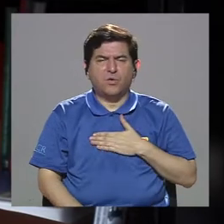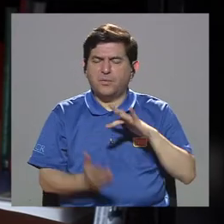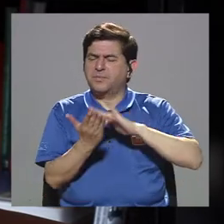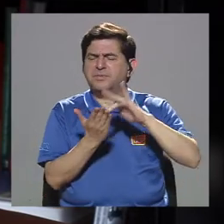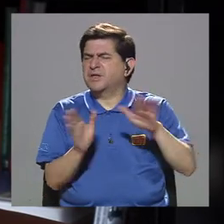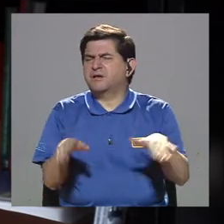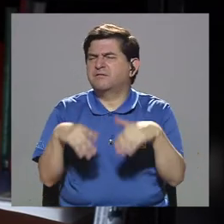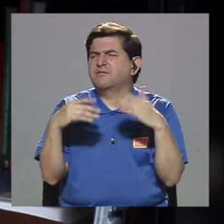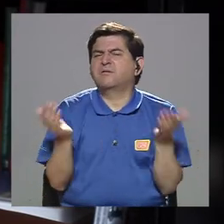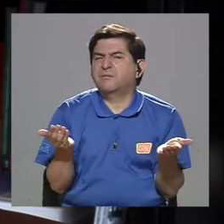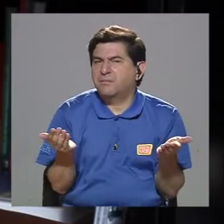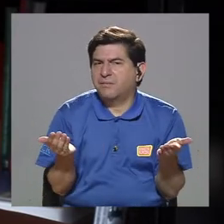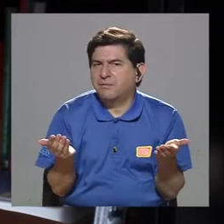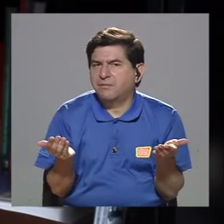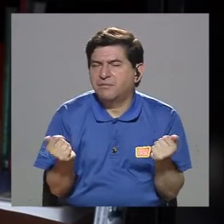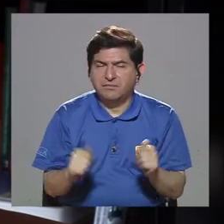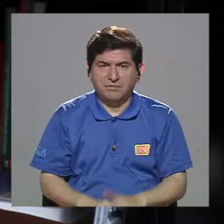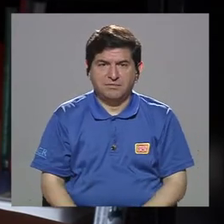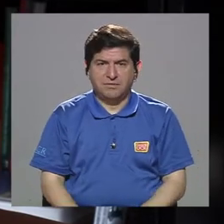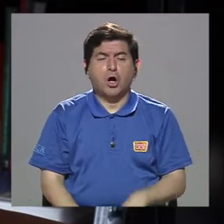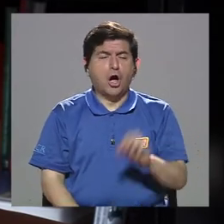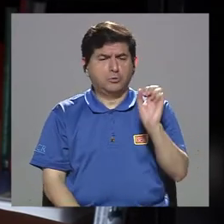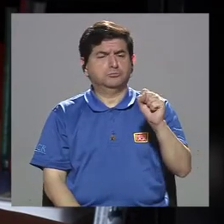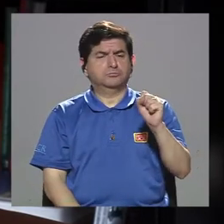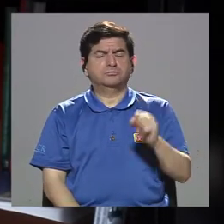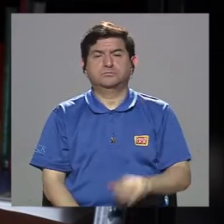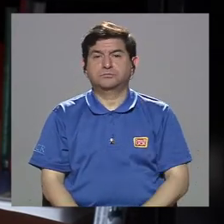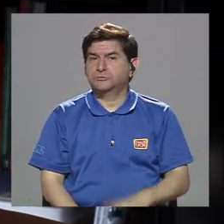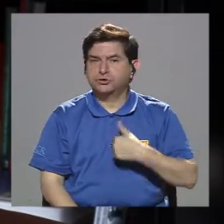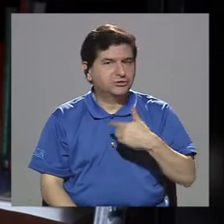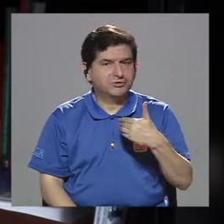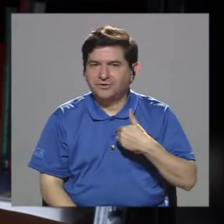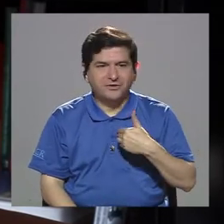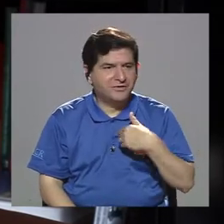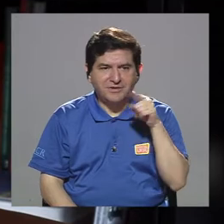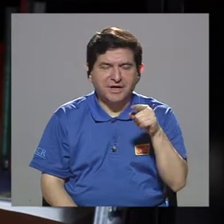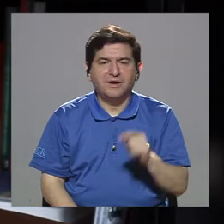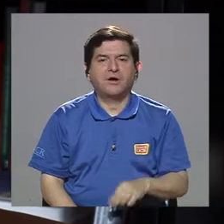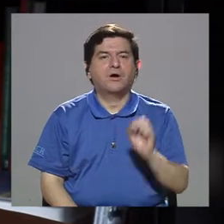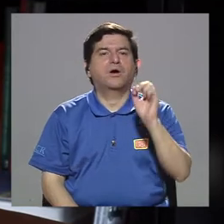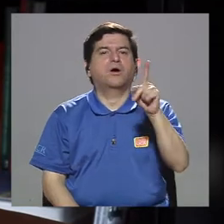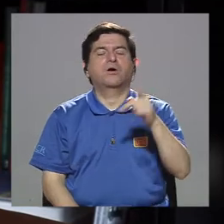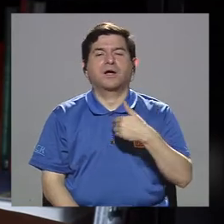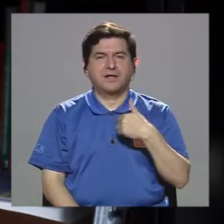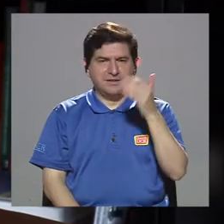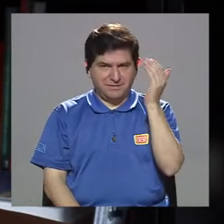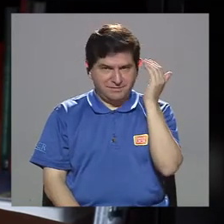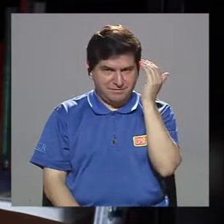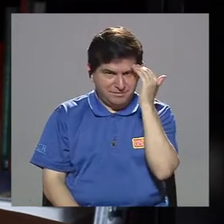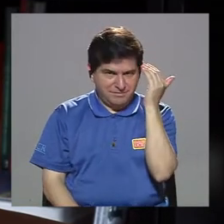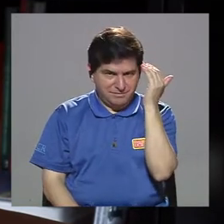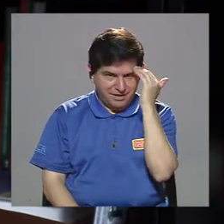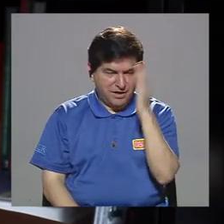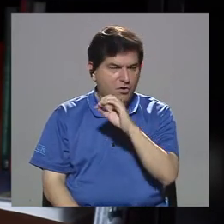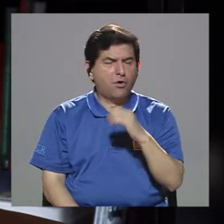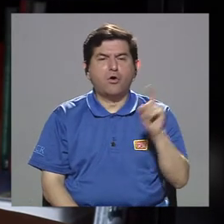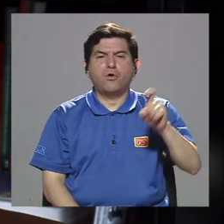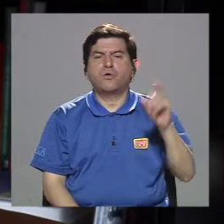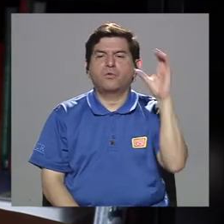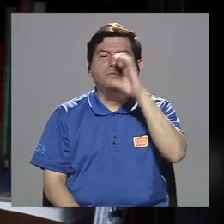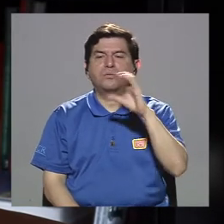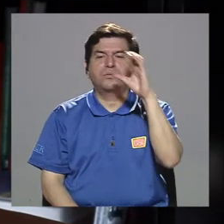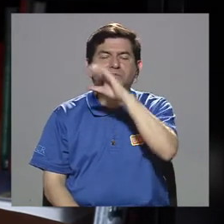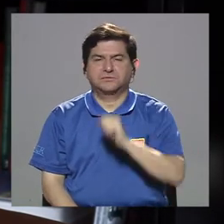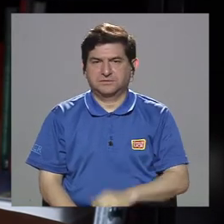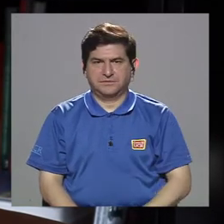mi teléfono en eso, ok, si tengo, y si no tengo es, ok, tengo el conocimiento o tengo que